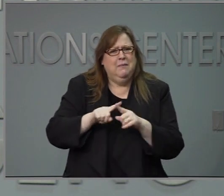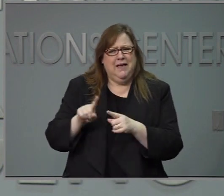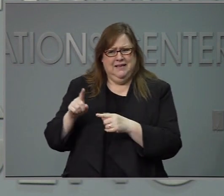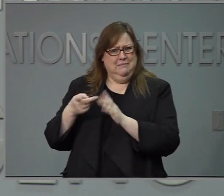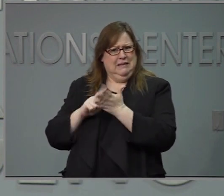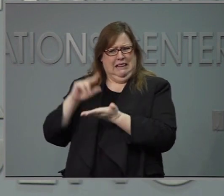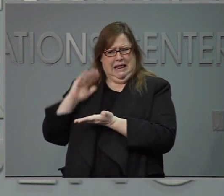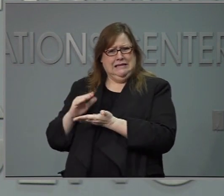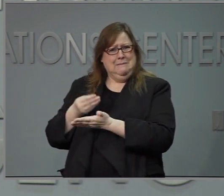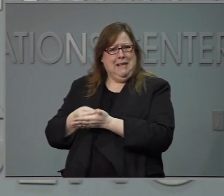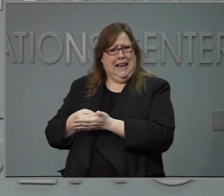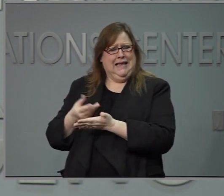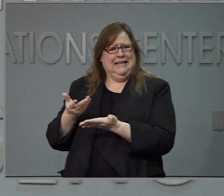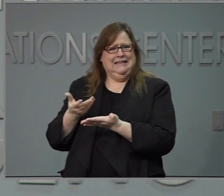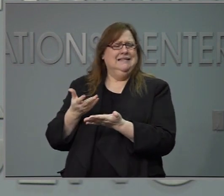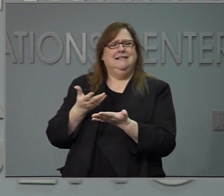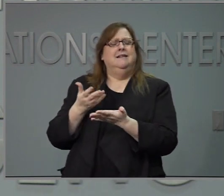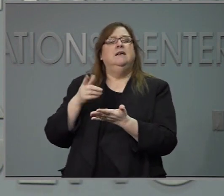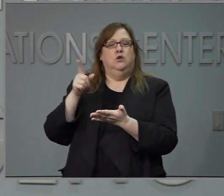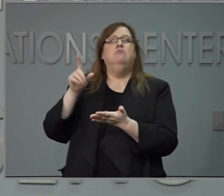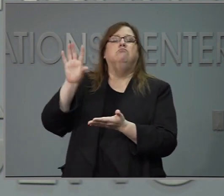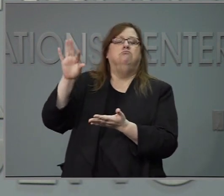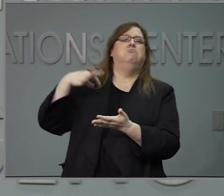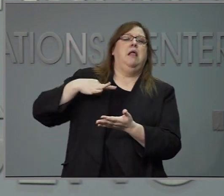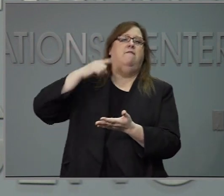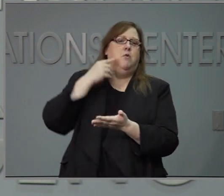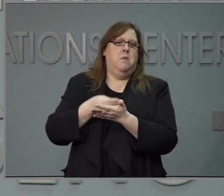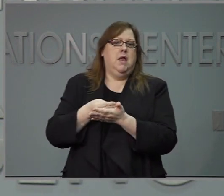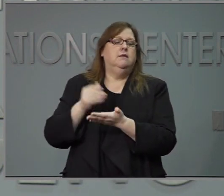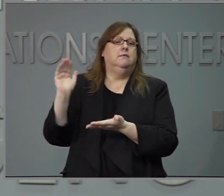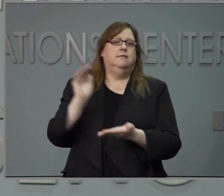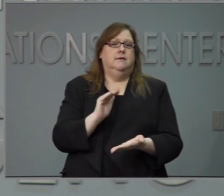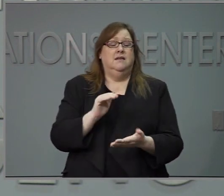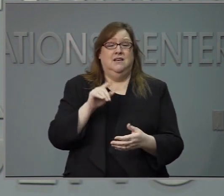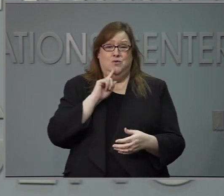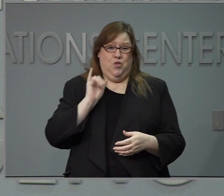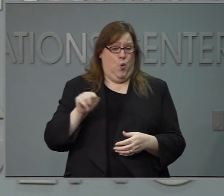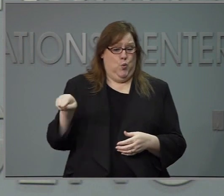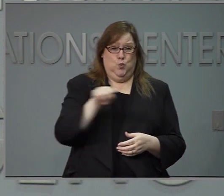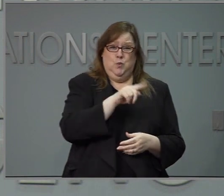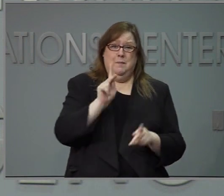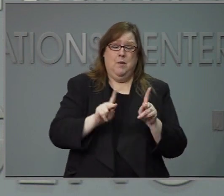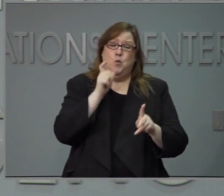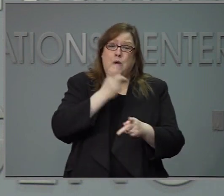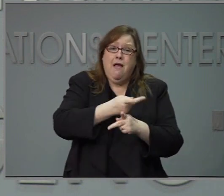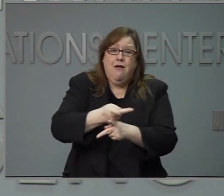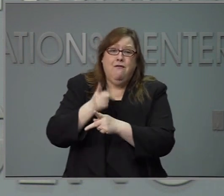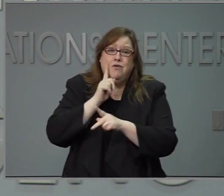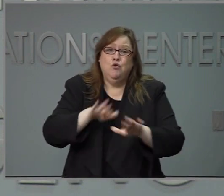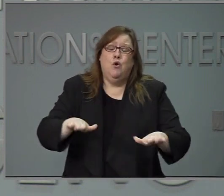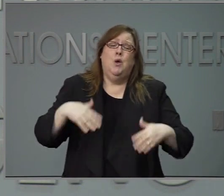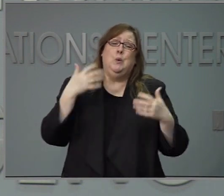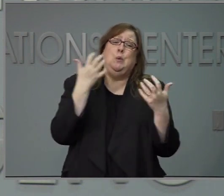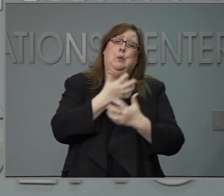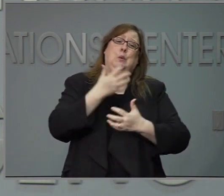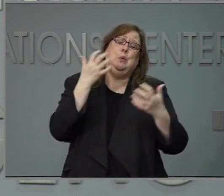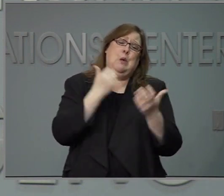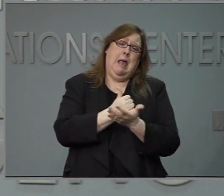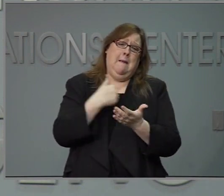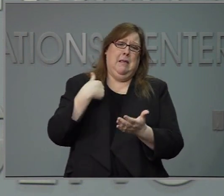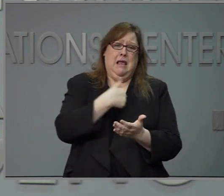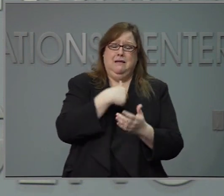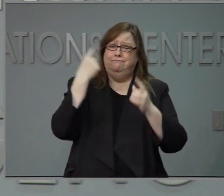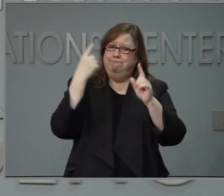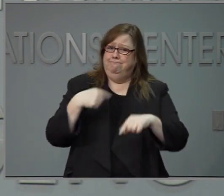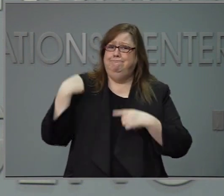programas de guarderías han estado en las primeras líneas desde que empezó la pandemia manteniendo sus puertas abiertas para que